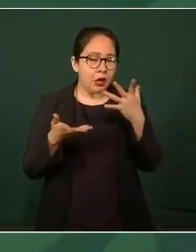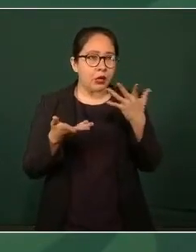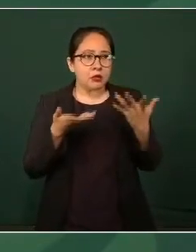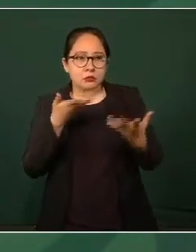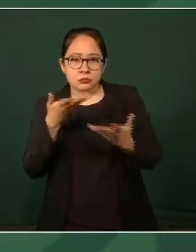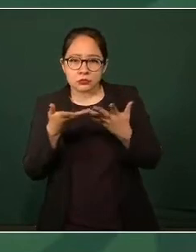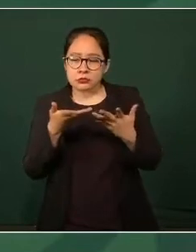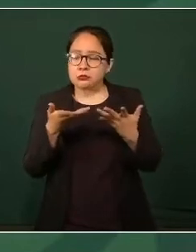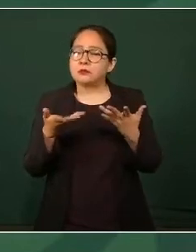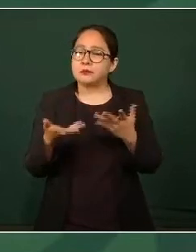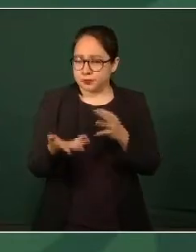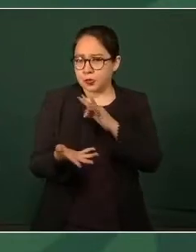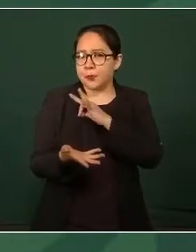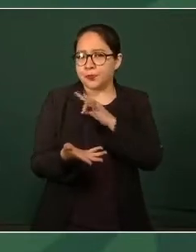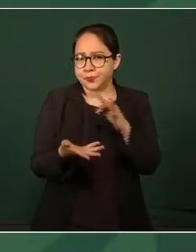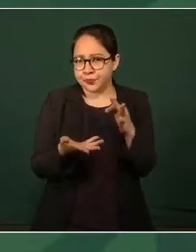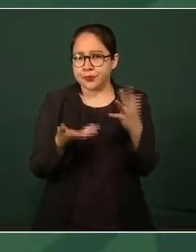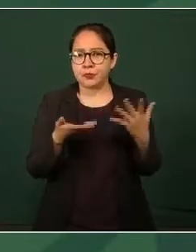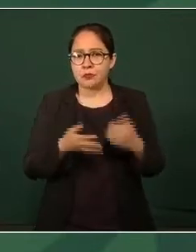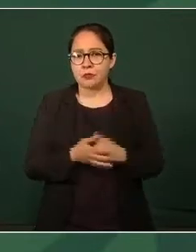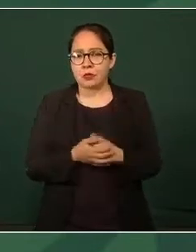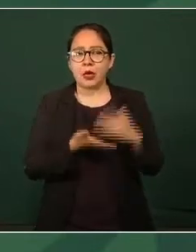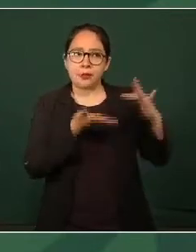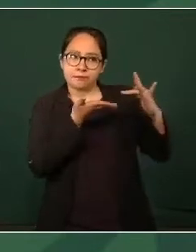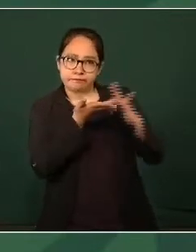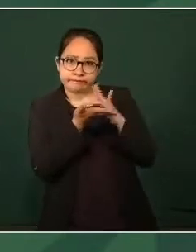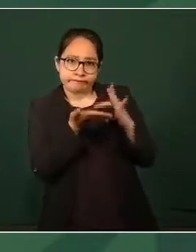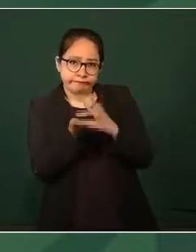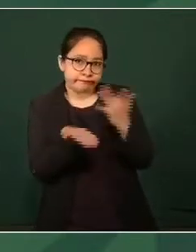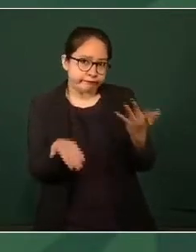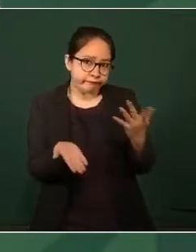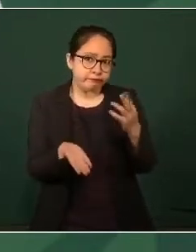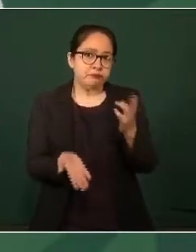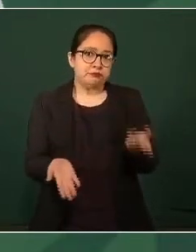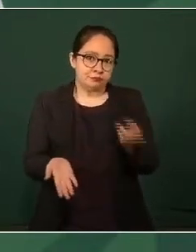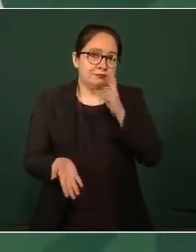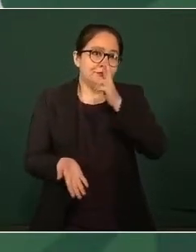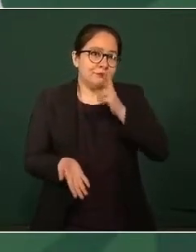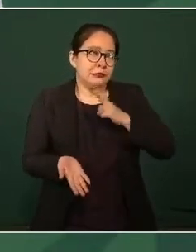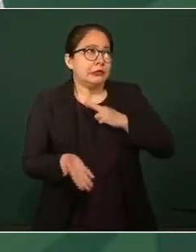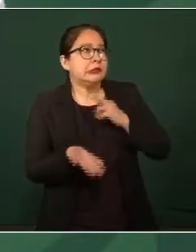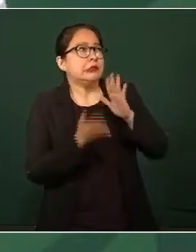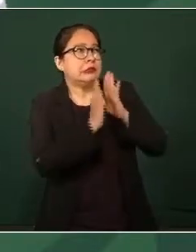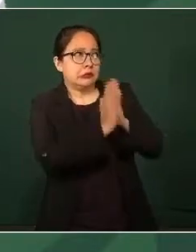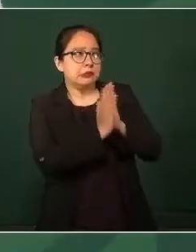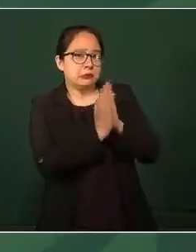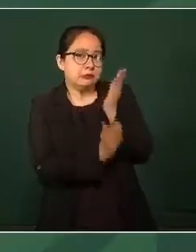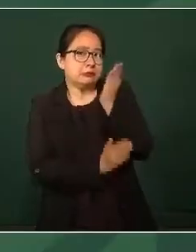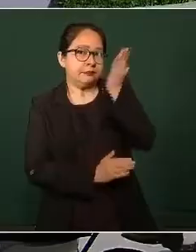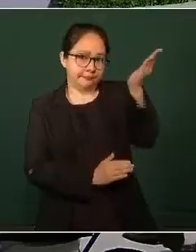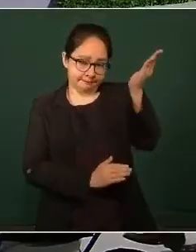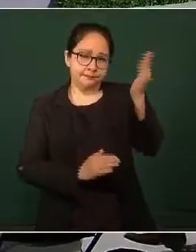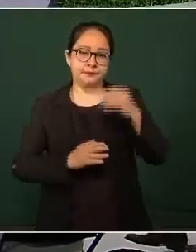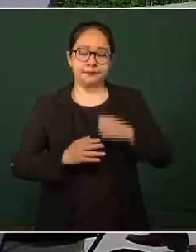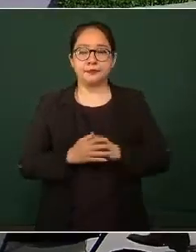que se le diera respuesta a nuestra solicitud.